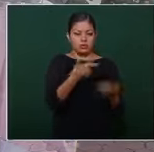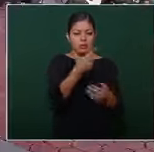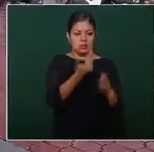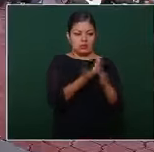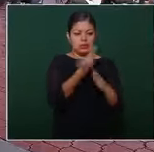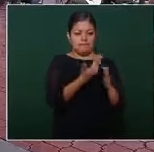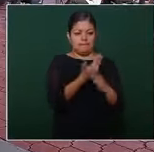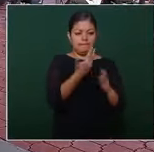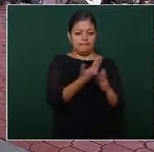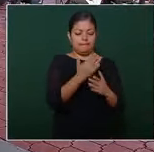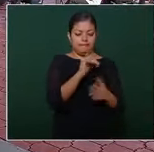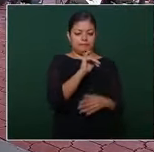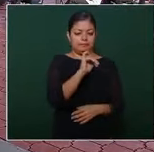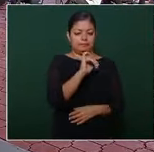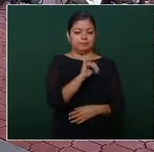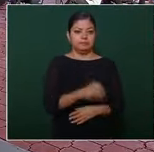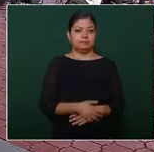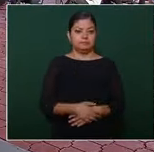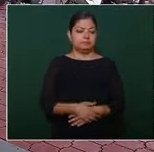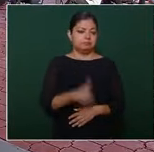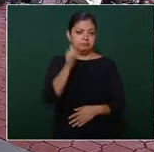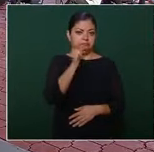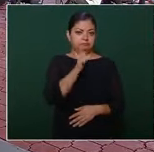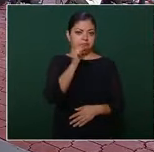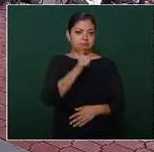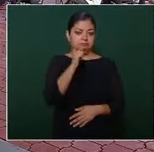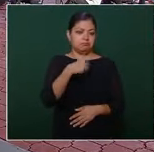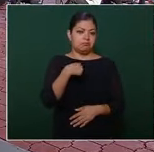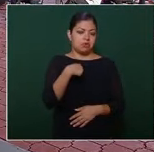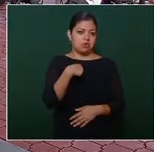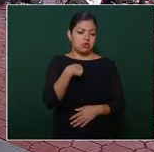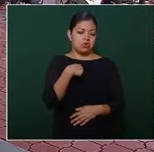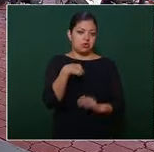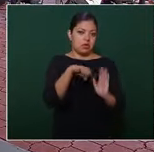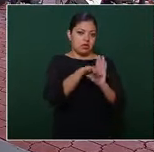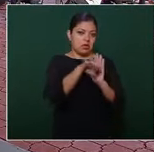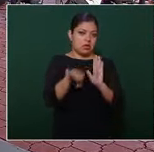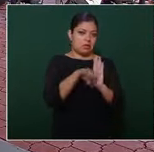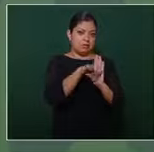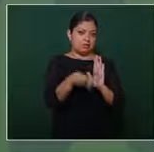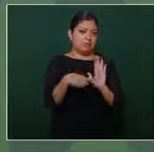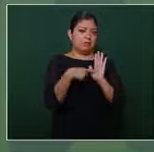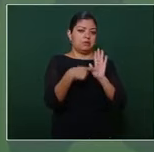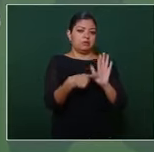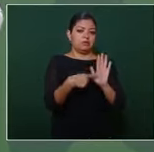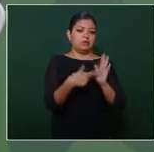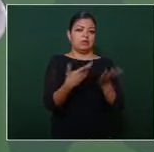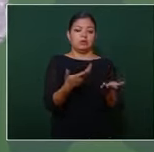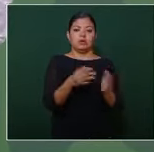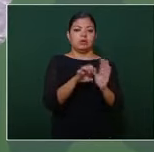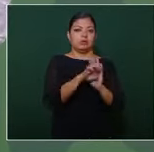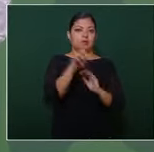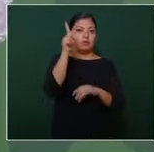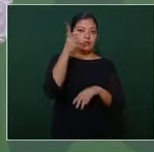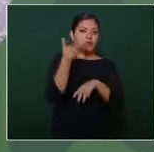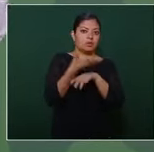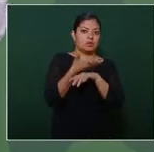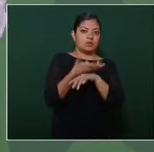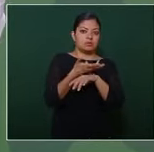la mañana si siempre pongo el ejemplo de Estados Unidos